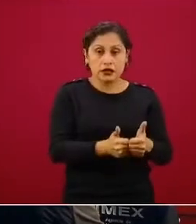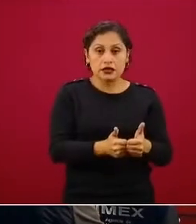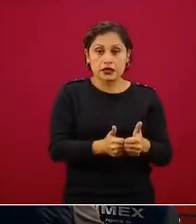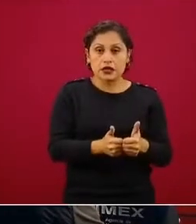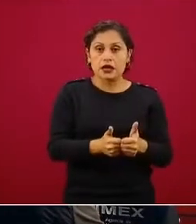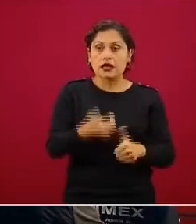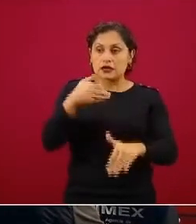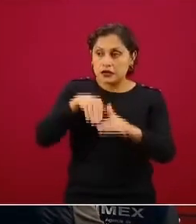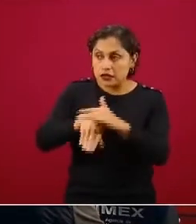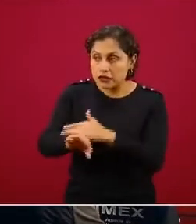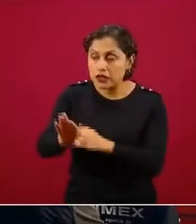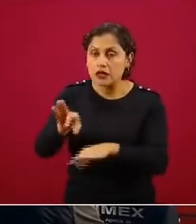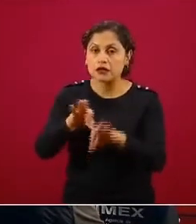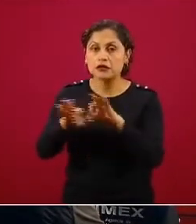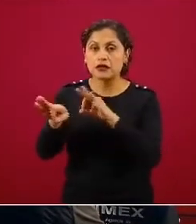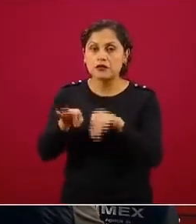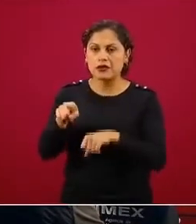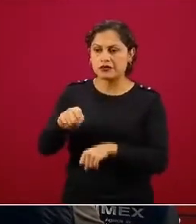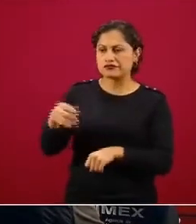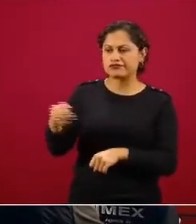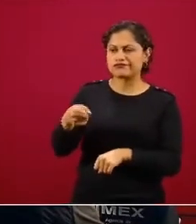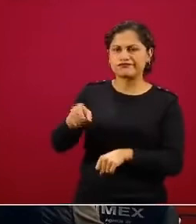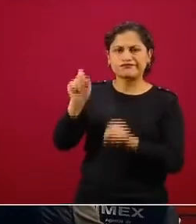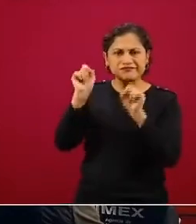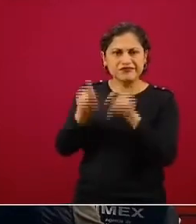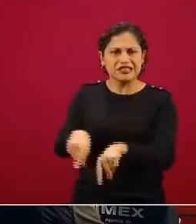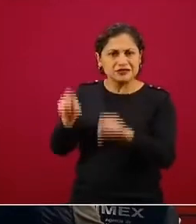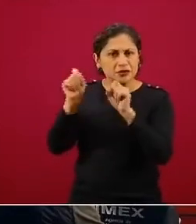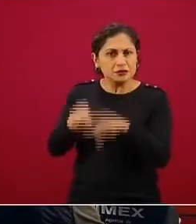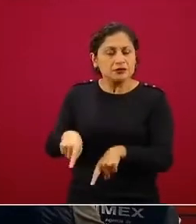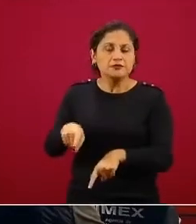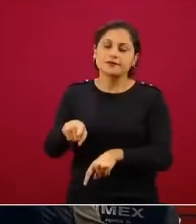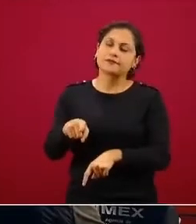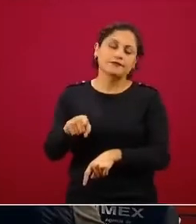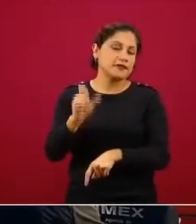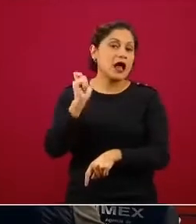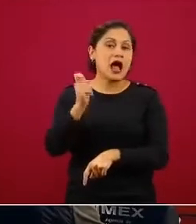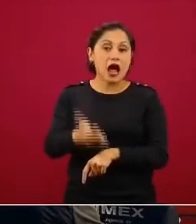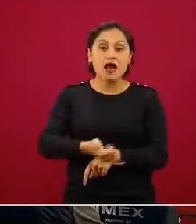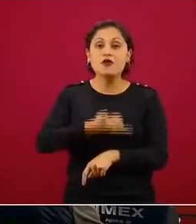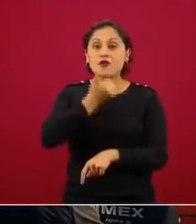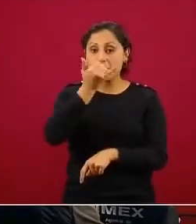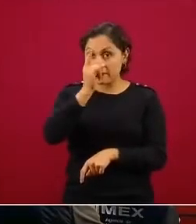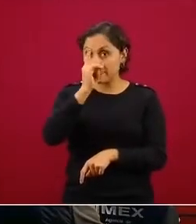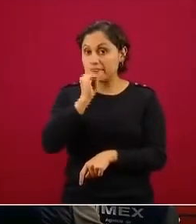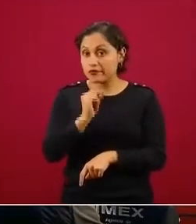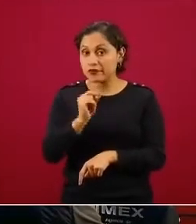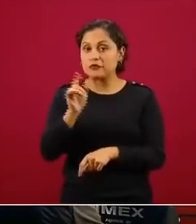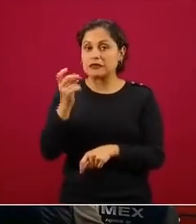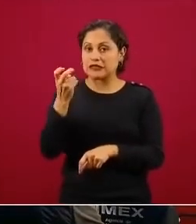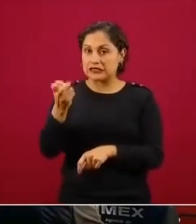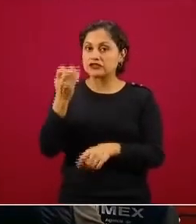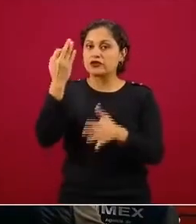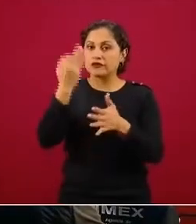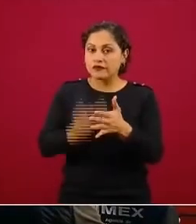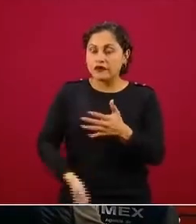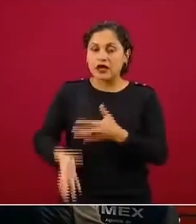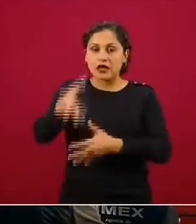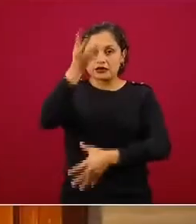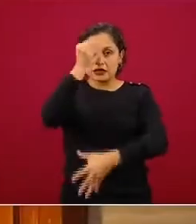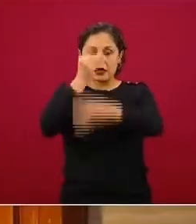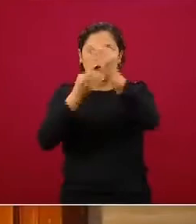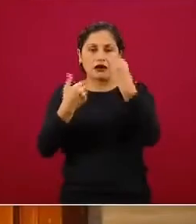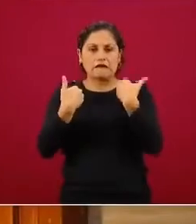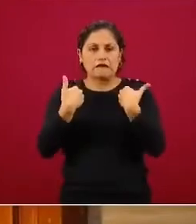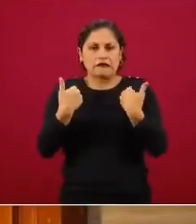siguen igual, entonces algo va mal, si entonces no estamos comprendiendo la dinámica de la nueva normalidad. Por eso es tan